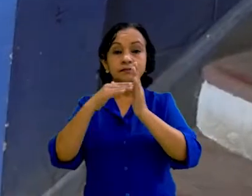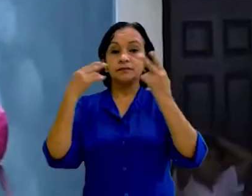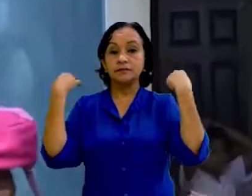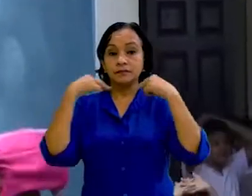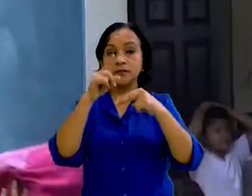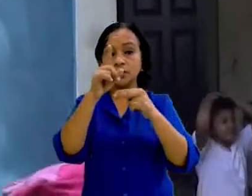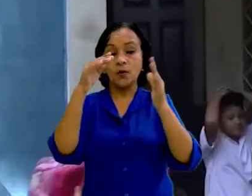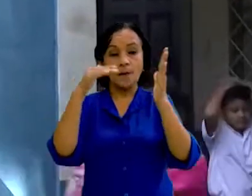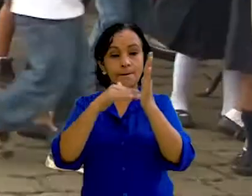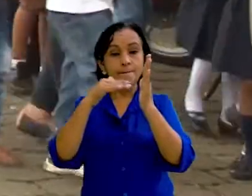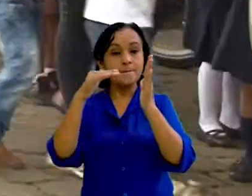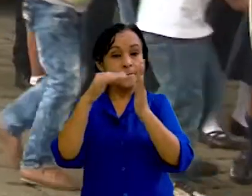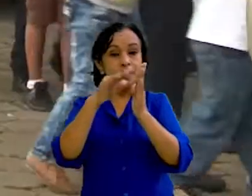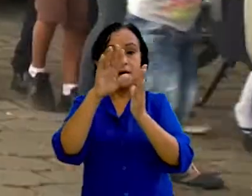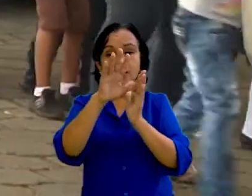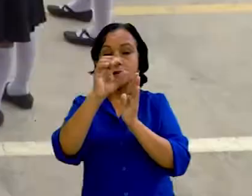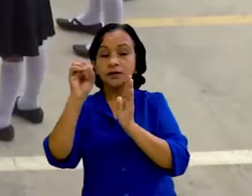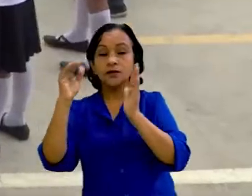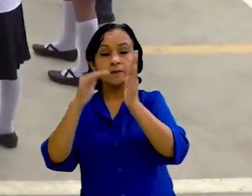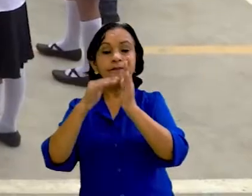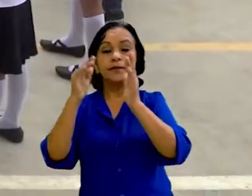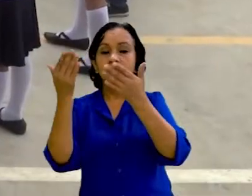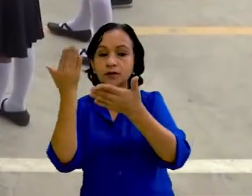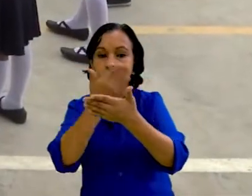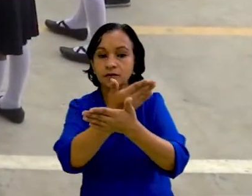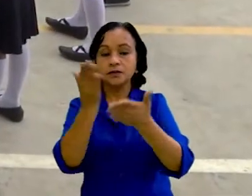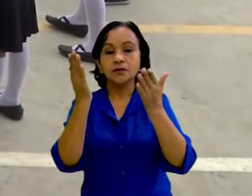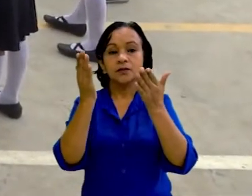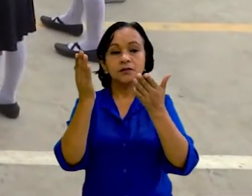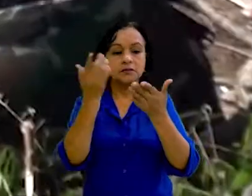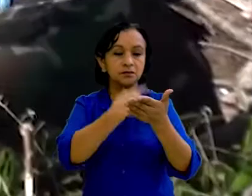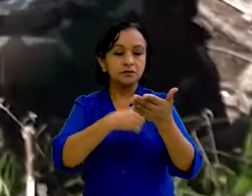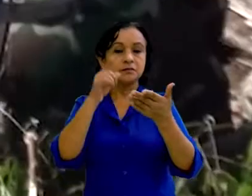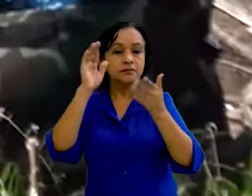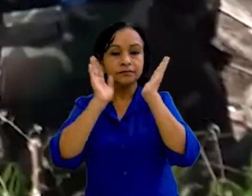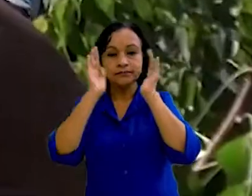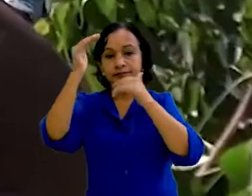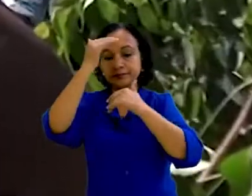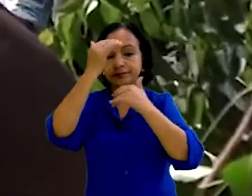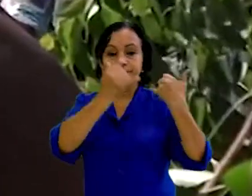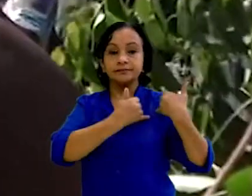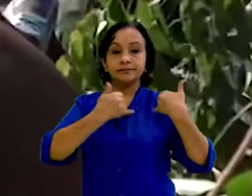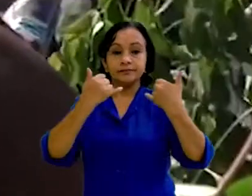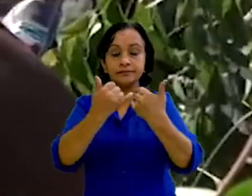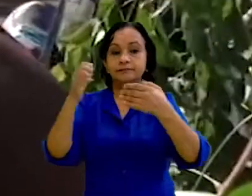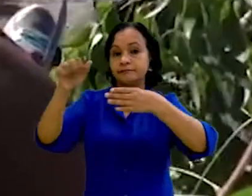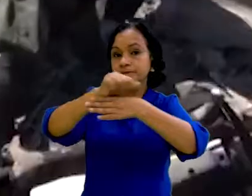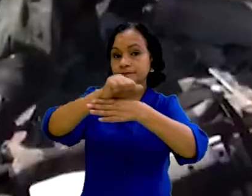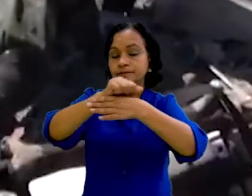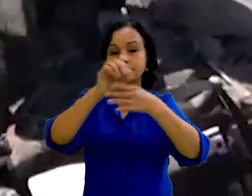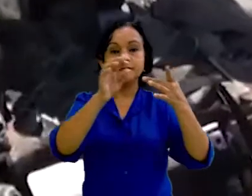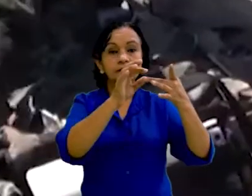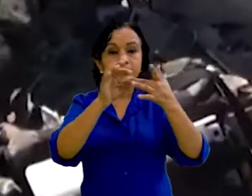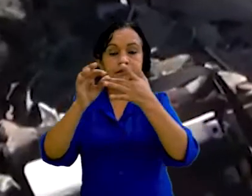y 1.500.000 alumnos del sistema educativo, tanto público como privado. A nivel institucional, se organizaron ejercicios